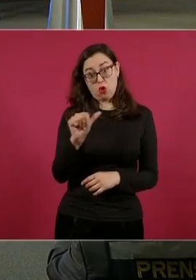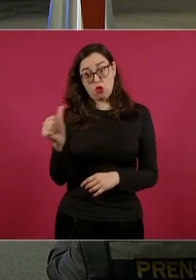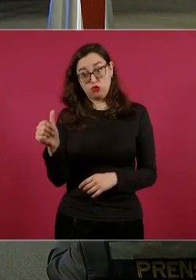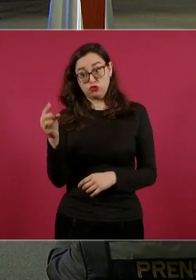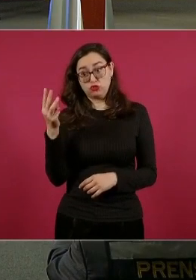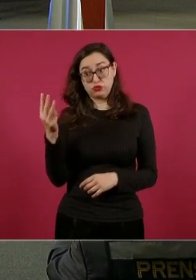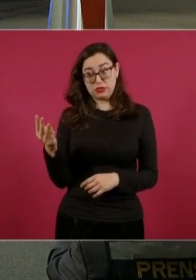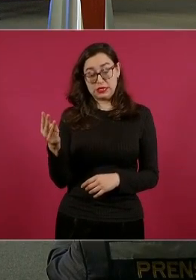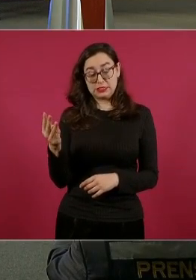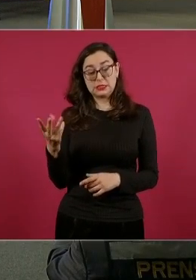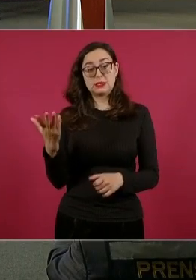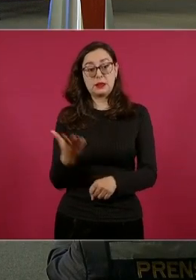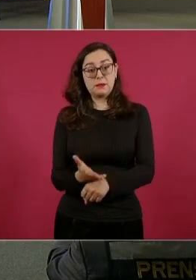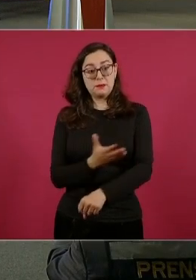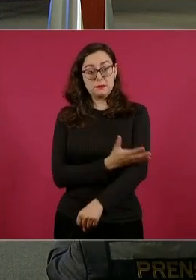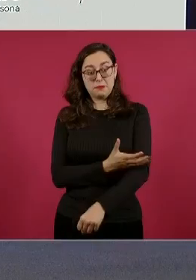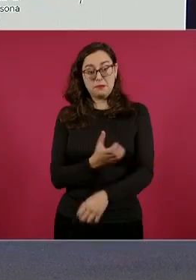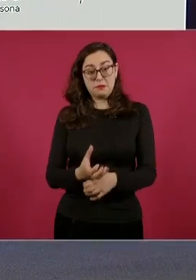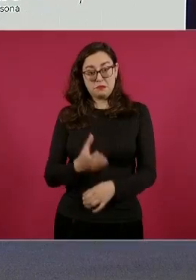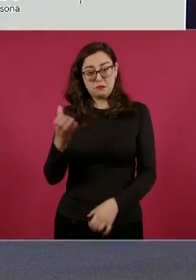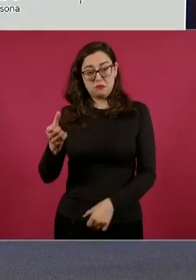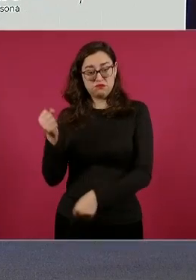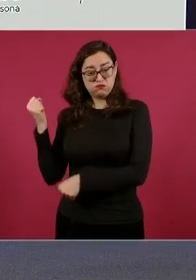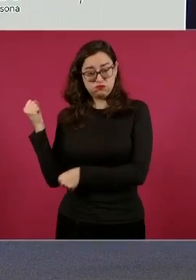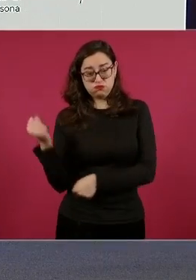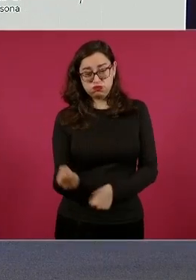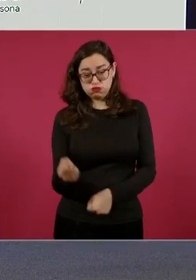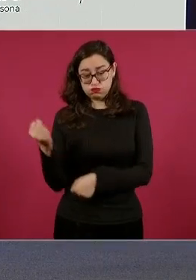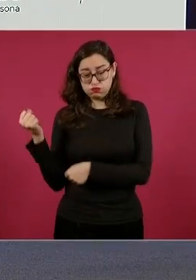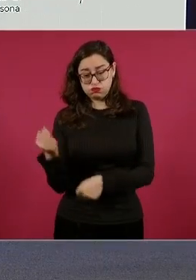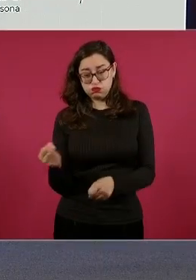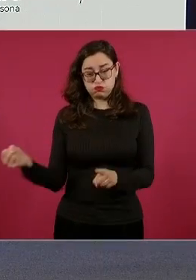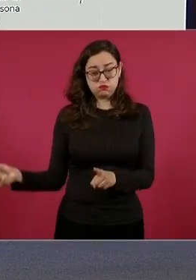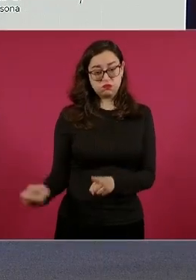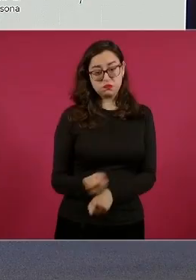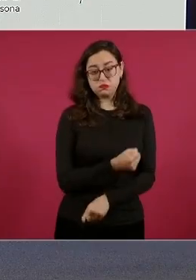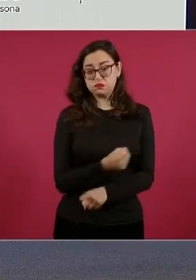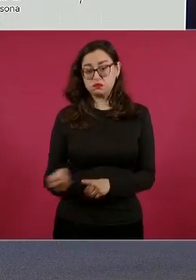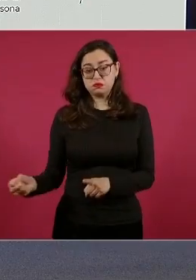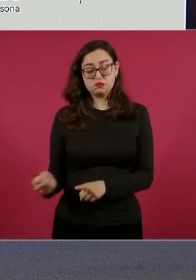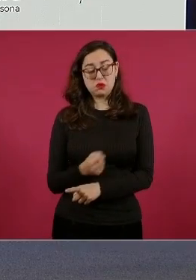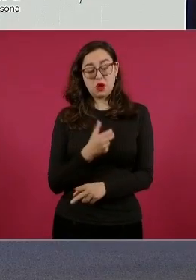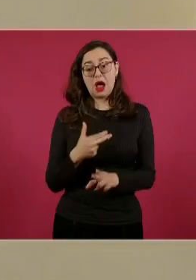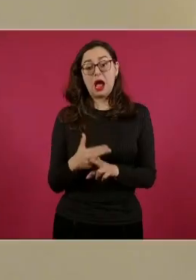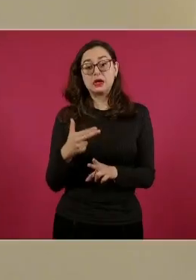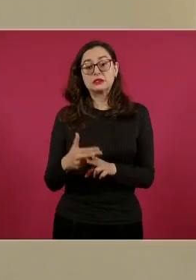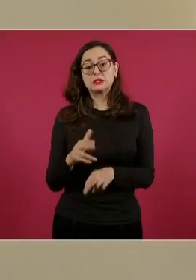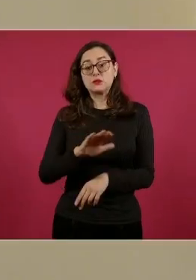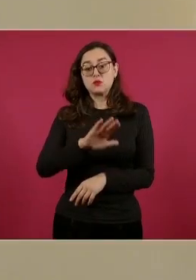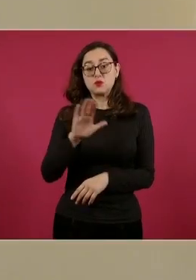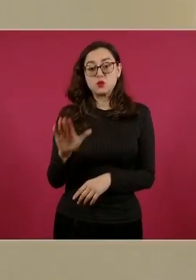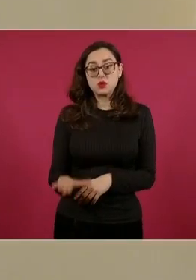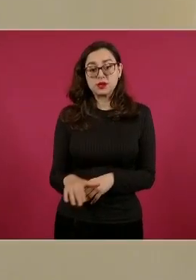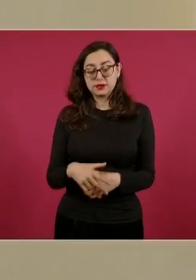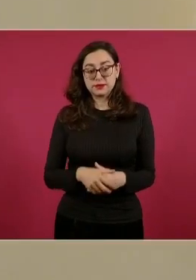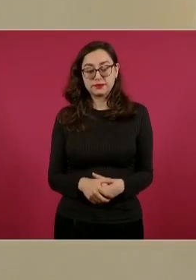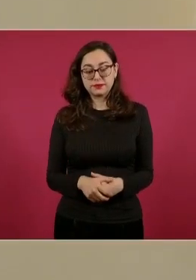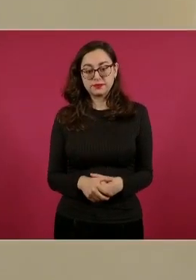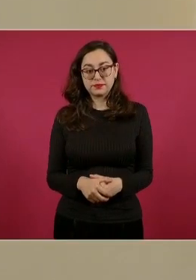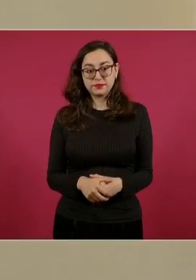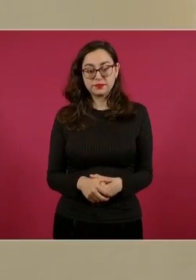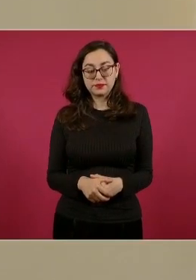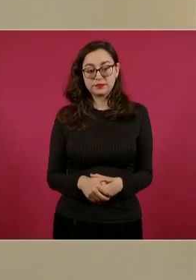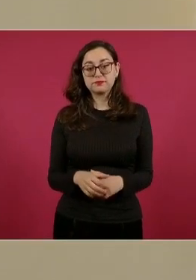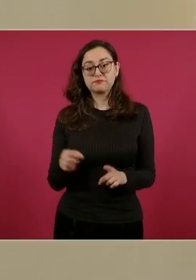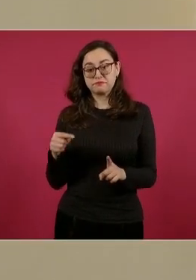lesionaron con palos y tubos a la víctima hasta causarle la muerte. Él era considerado una persona, al interior de la normal,